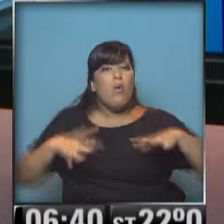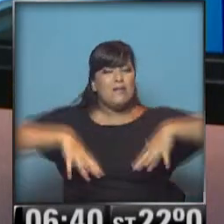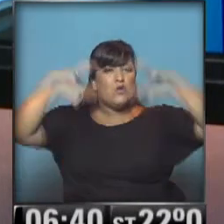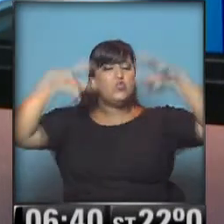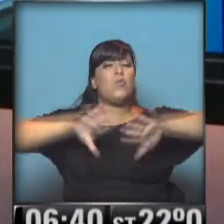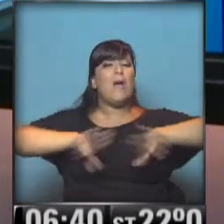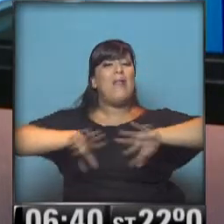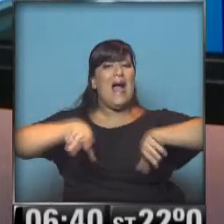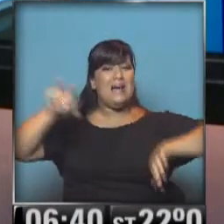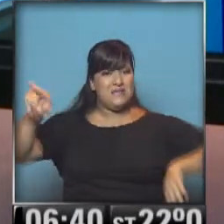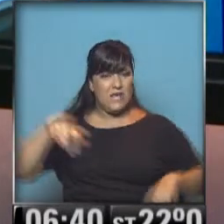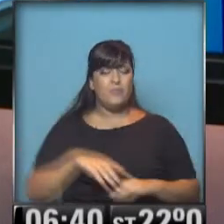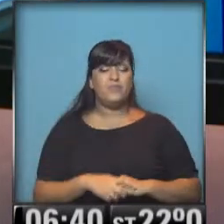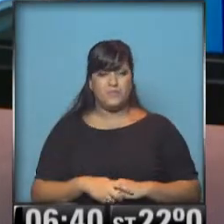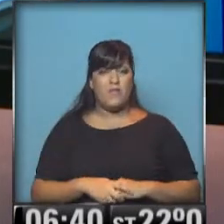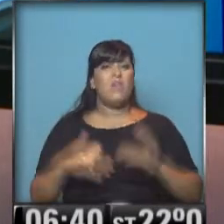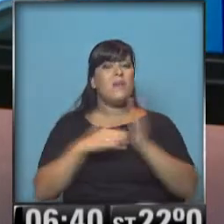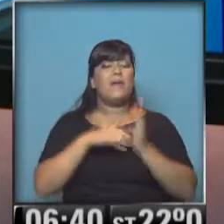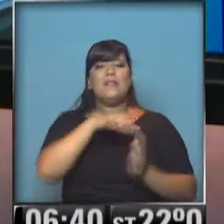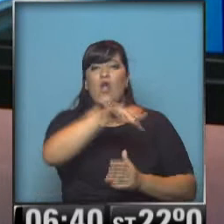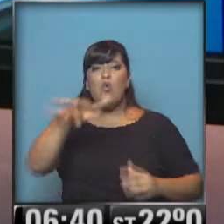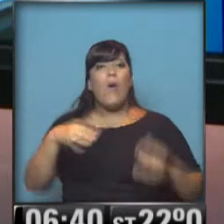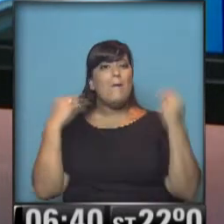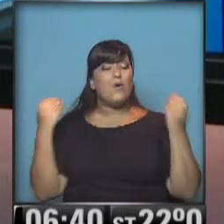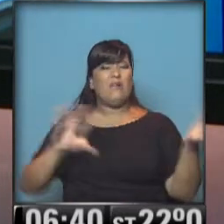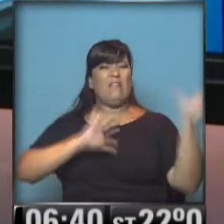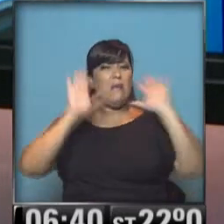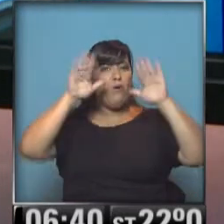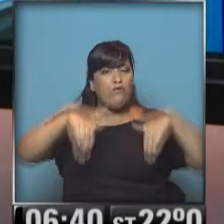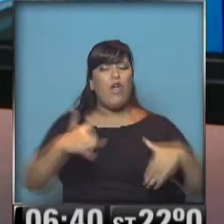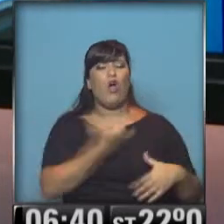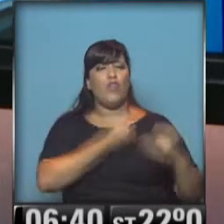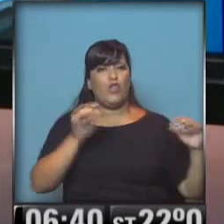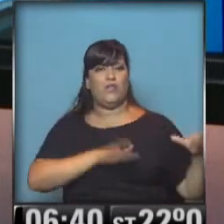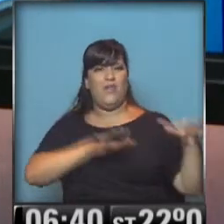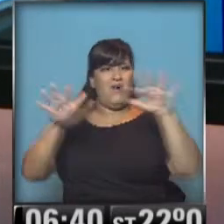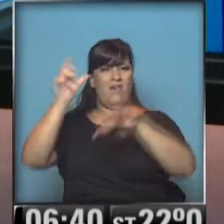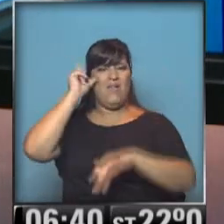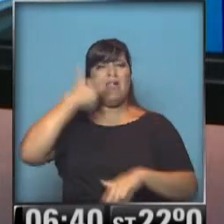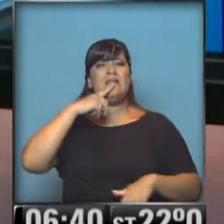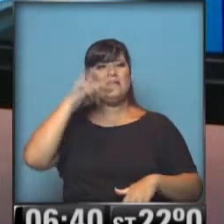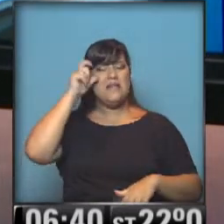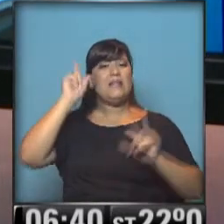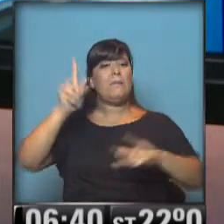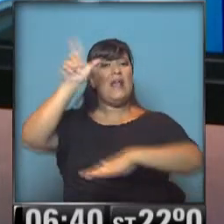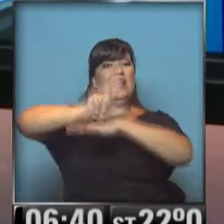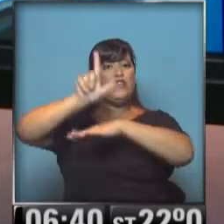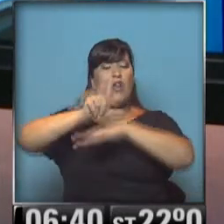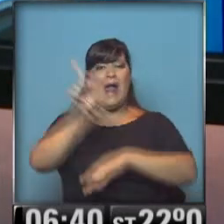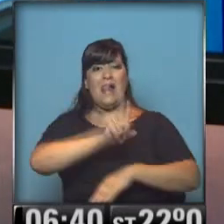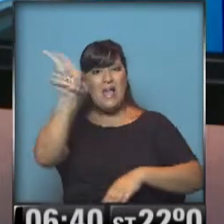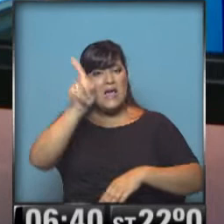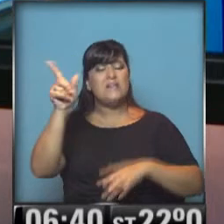atlántica, muy aisladas, porque el mal tiempo se está trasladando hacia el este, al igual que en el este del litoral. Todavía algunas